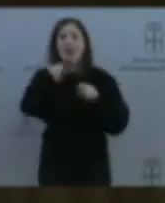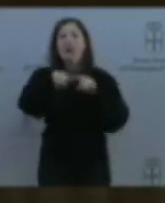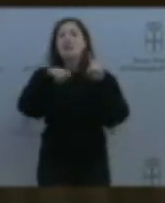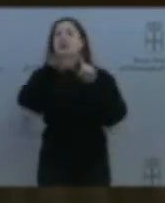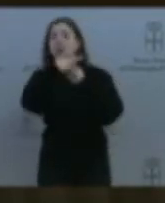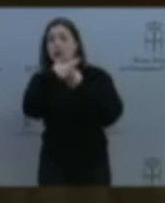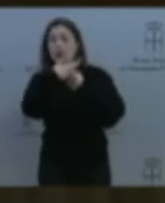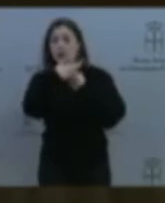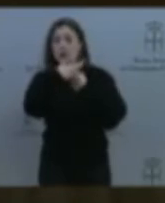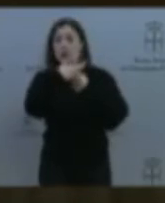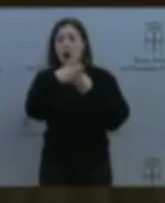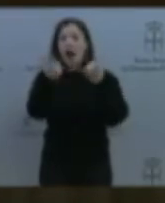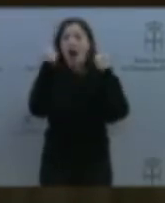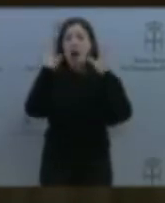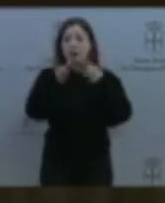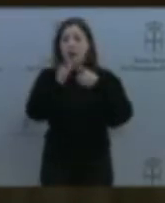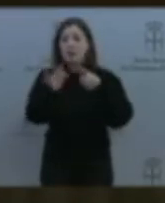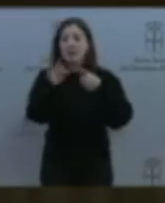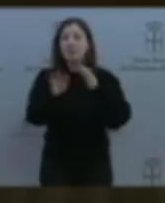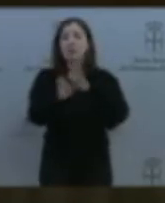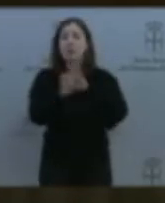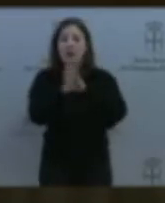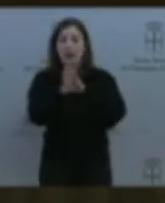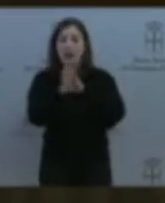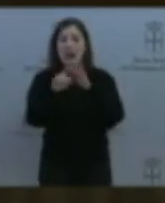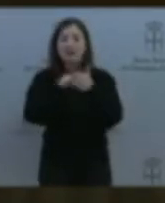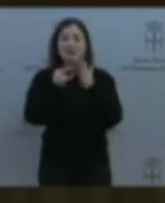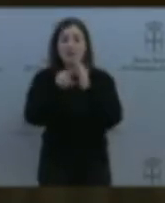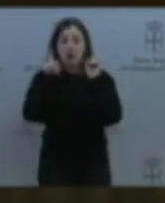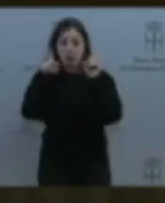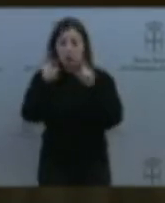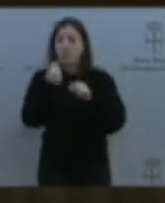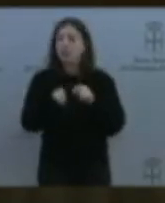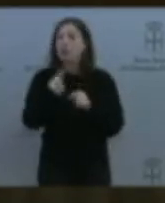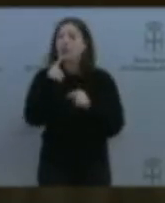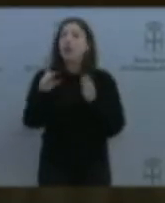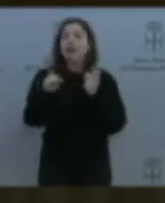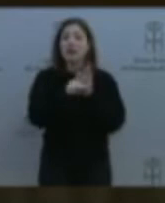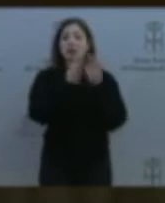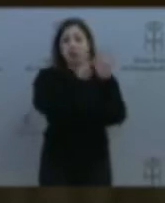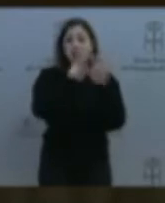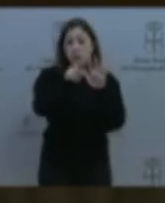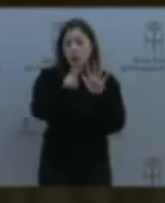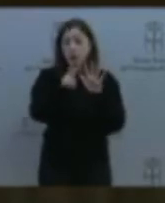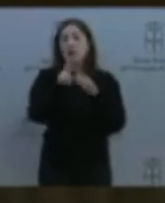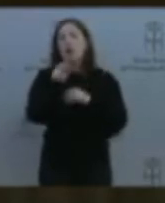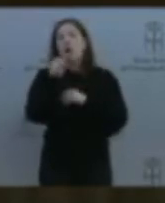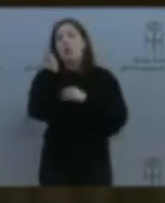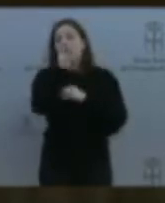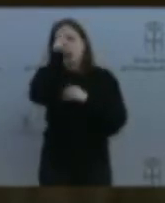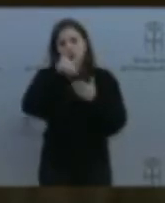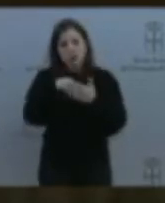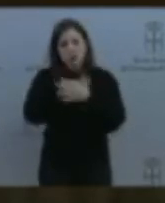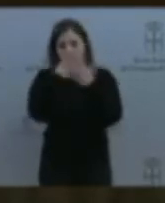educativo. Así, no lo indica el Decreto 82-2019, del 30 de agosto, por el que se establece la